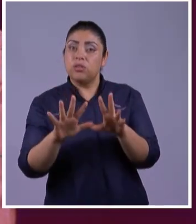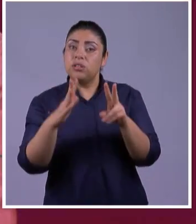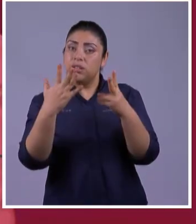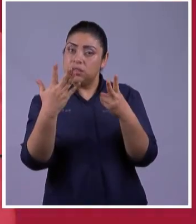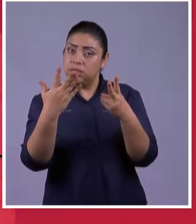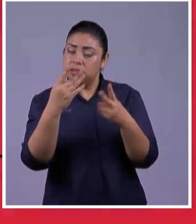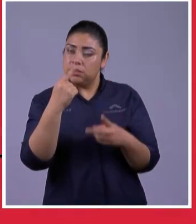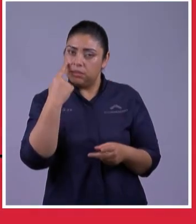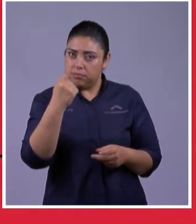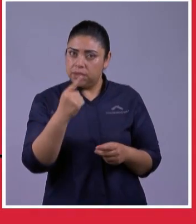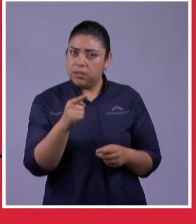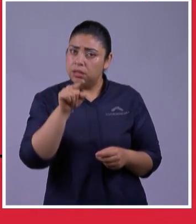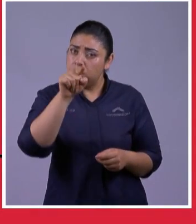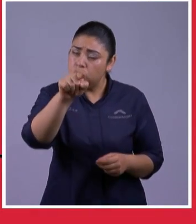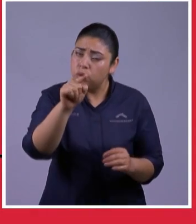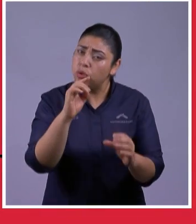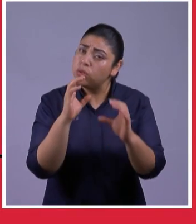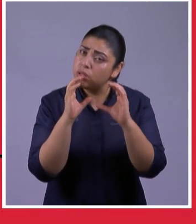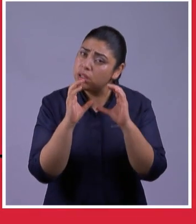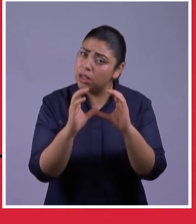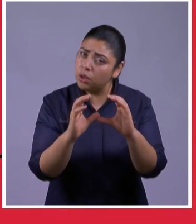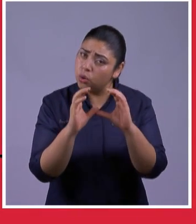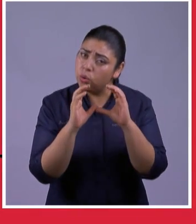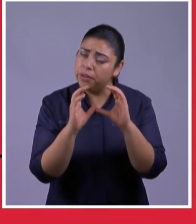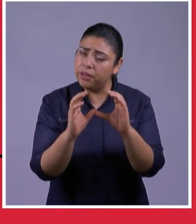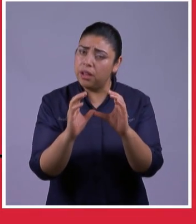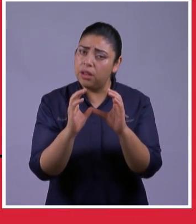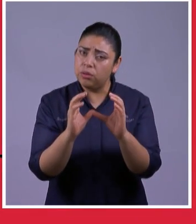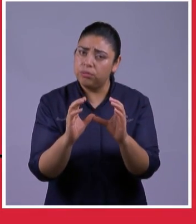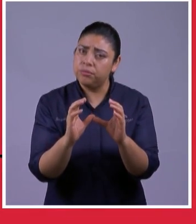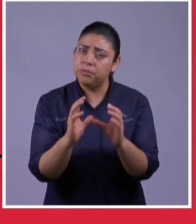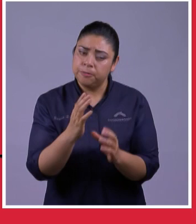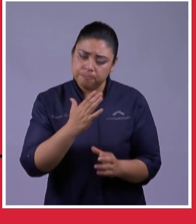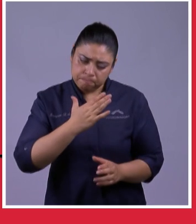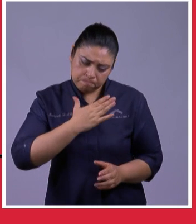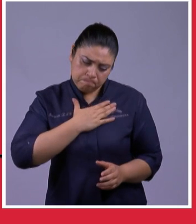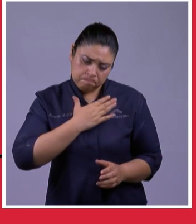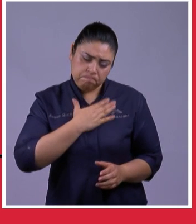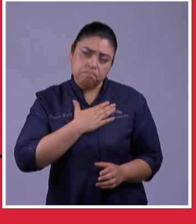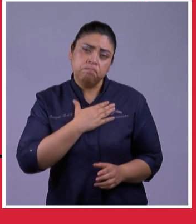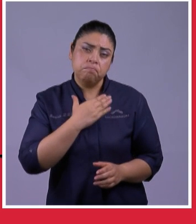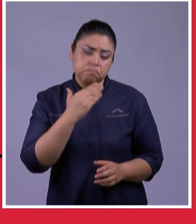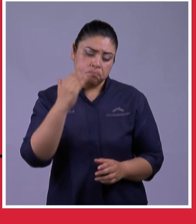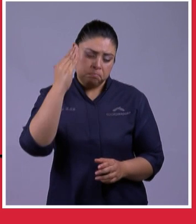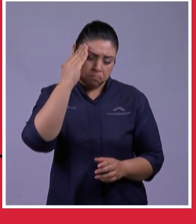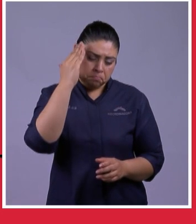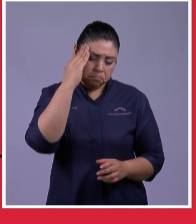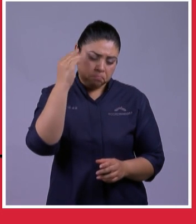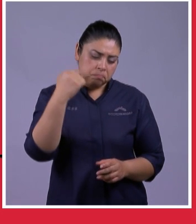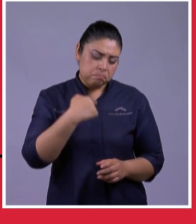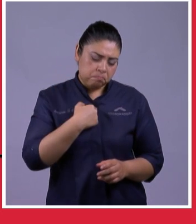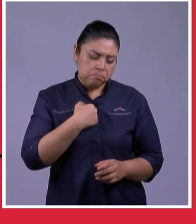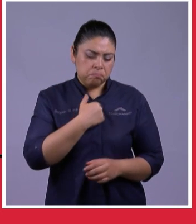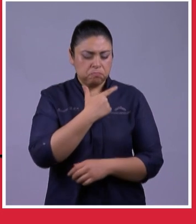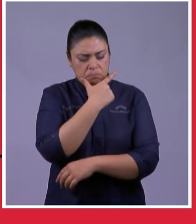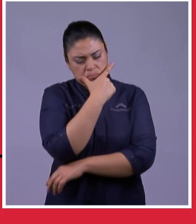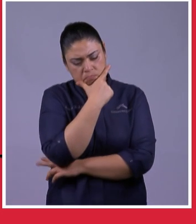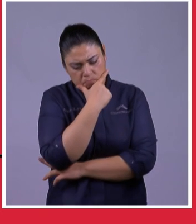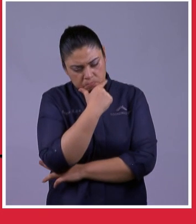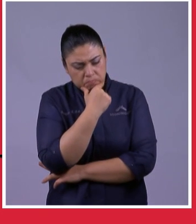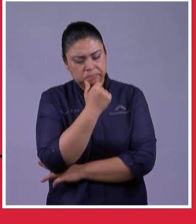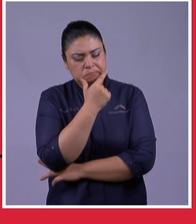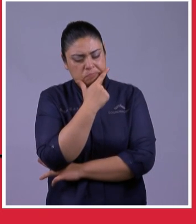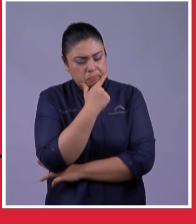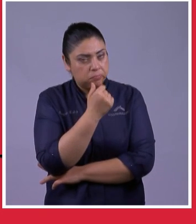Cuidado De No Decirte A Ti Mismo A Veces No Somos El Mejor Consejero De Nosotros Mismos Ten